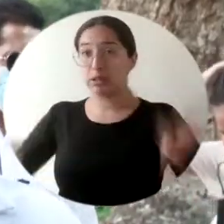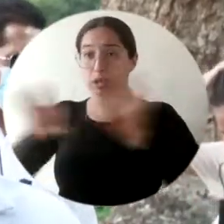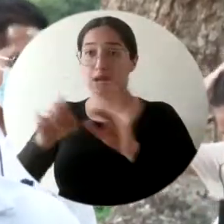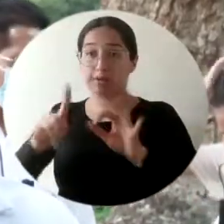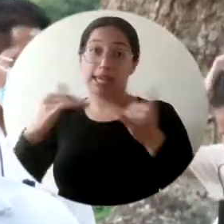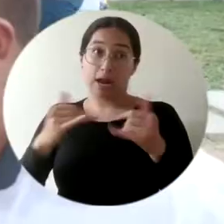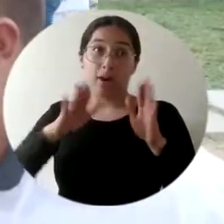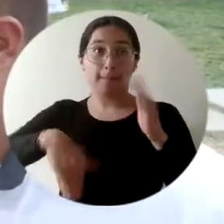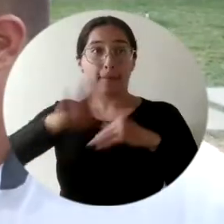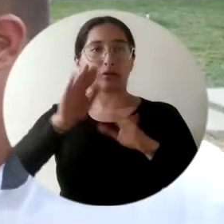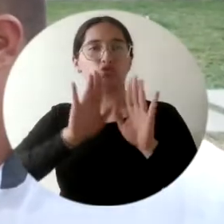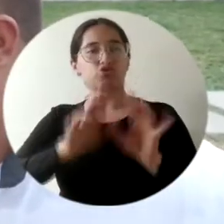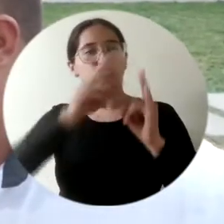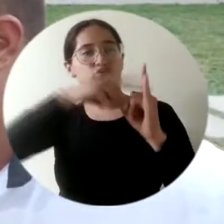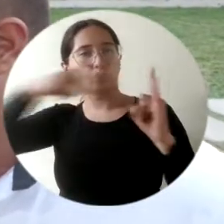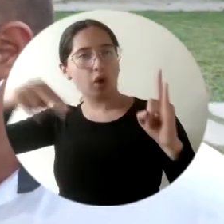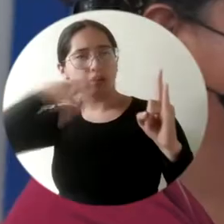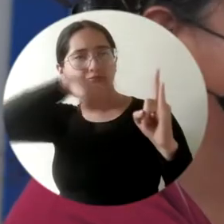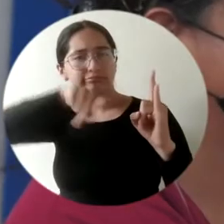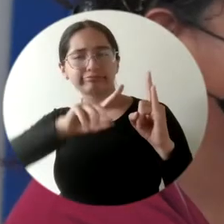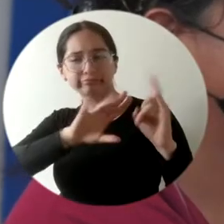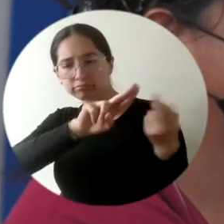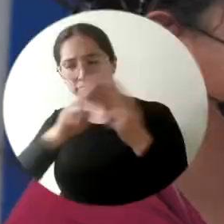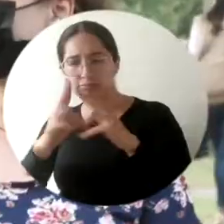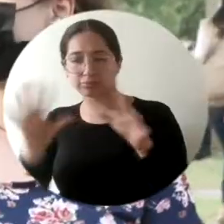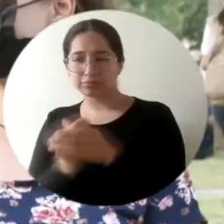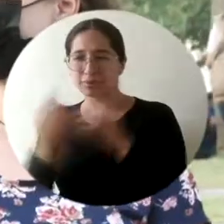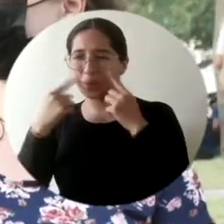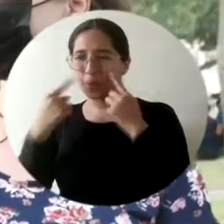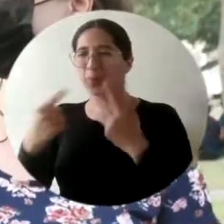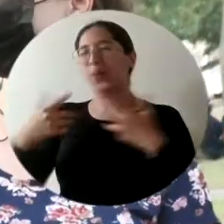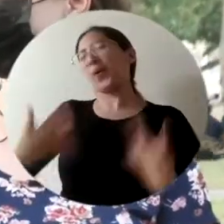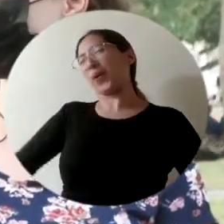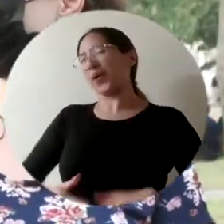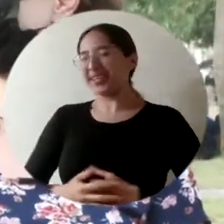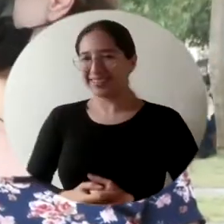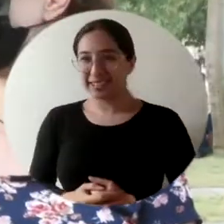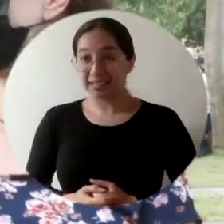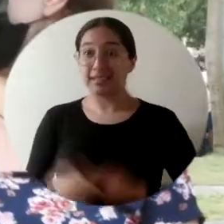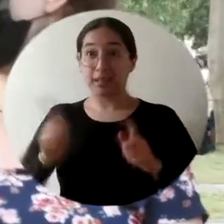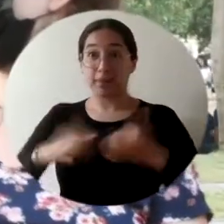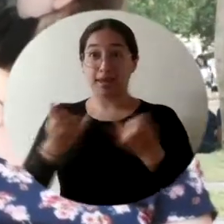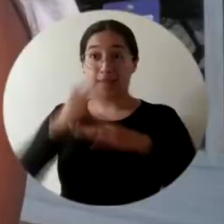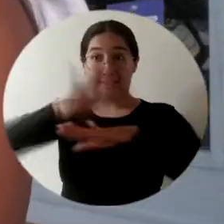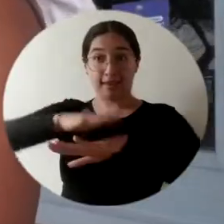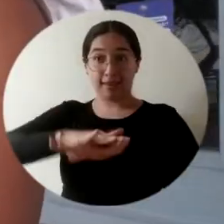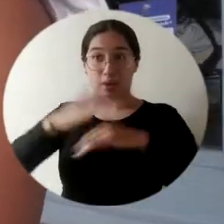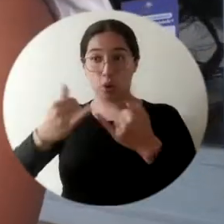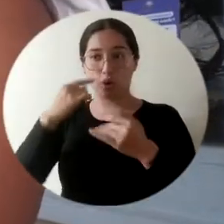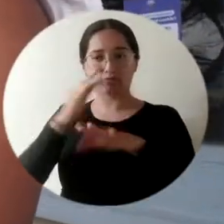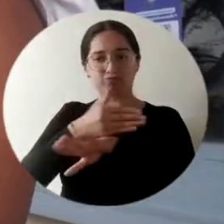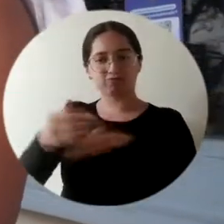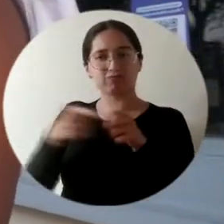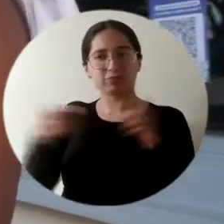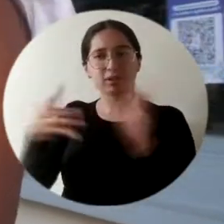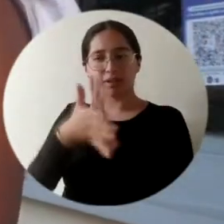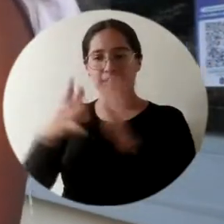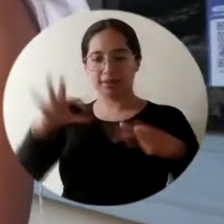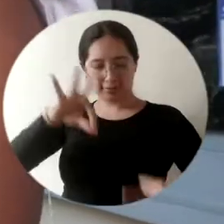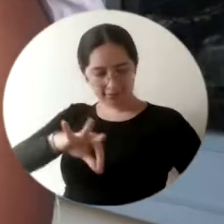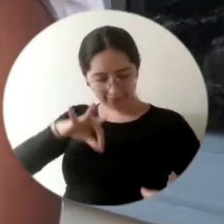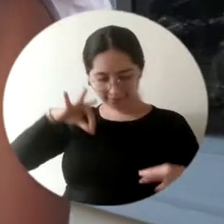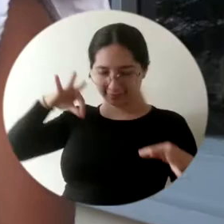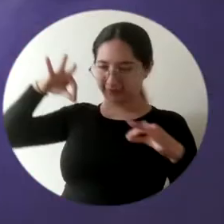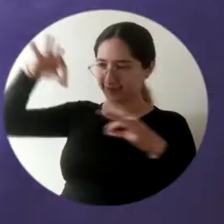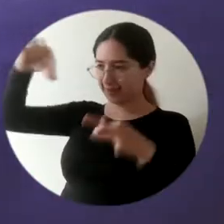esta, el aula máster de la Universidad de Magdalena, es un sueño. También se aprovechó esta mena tarde en el campus para reconocer con una